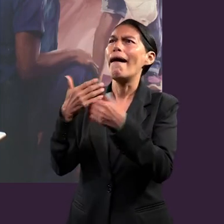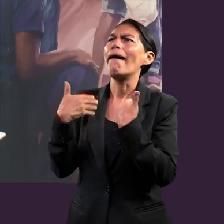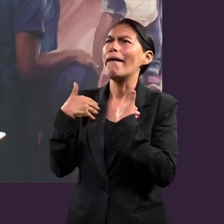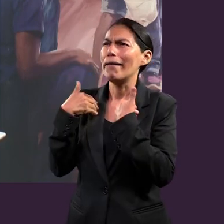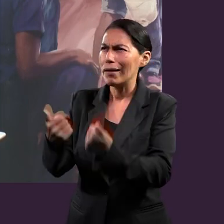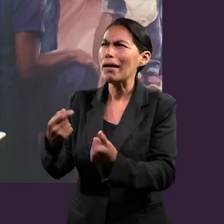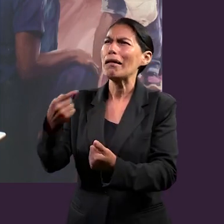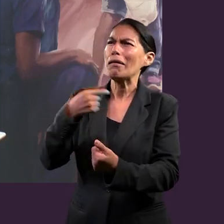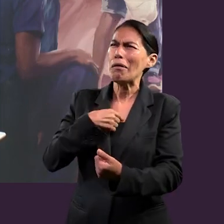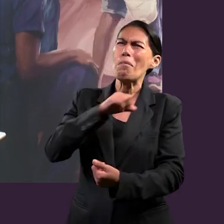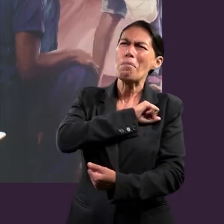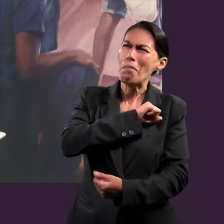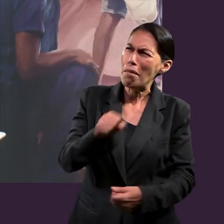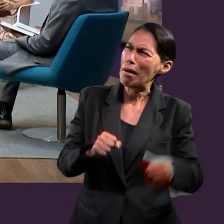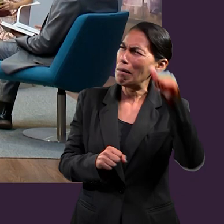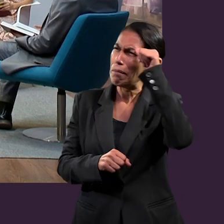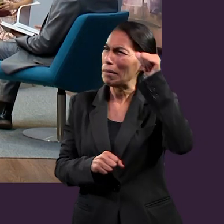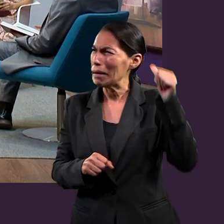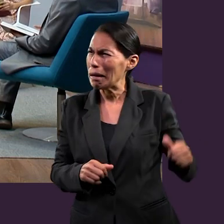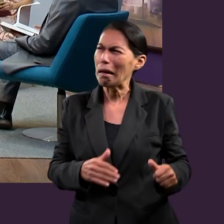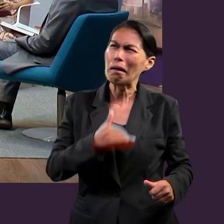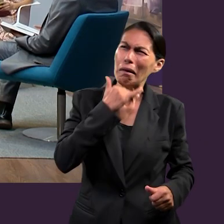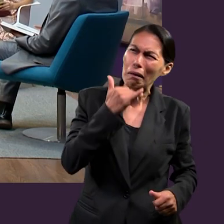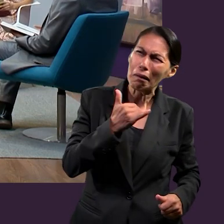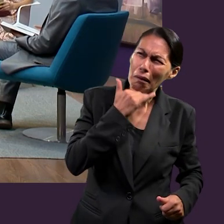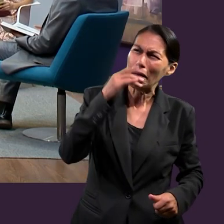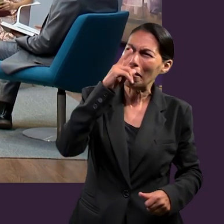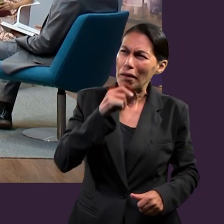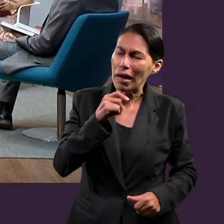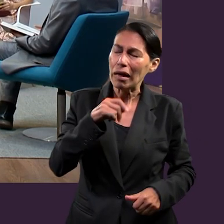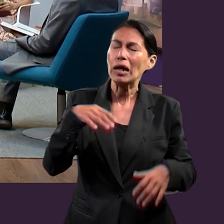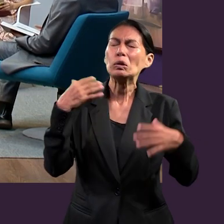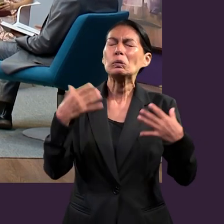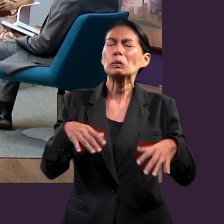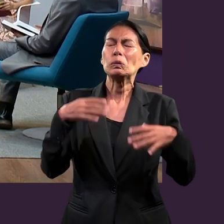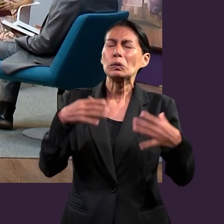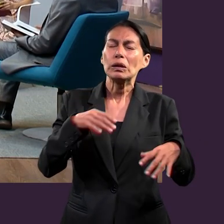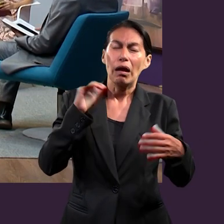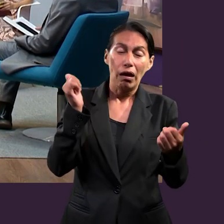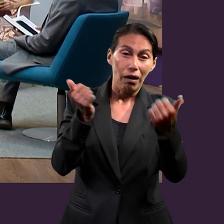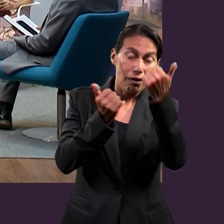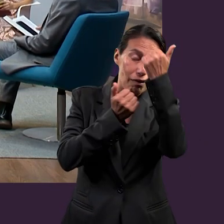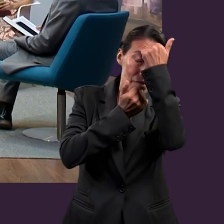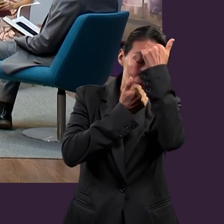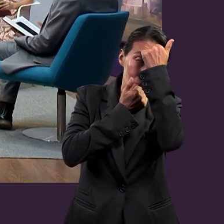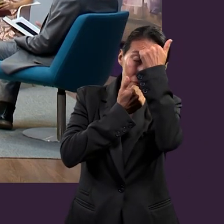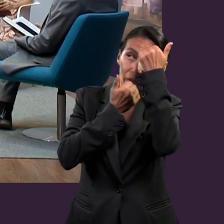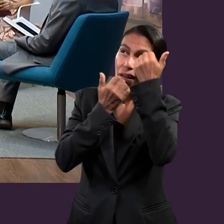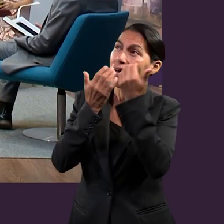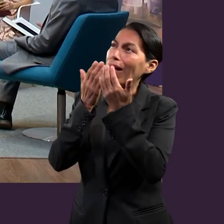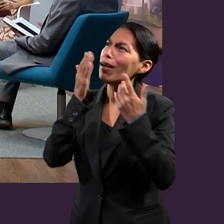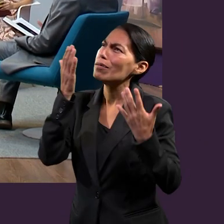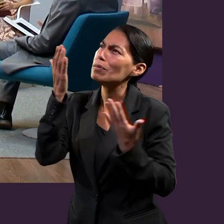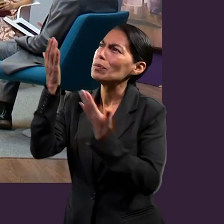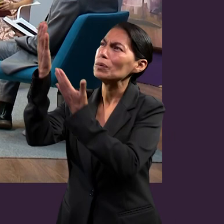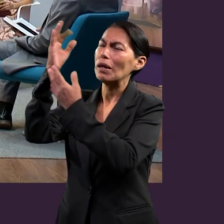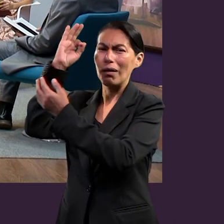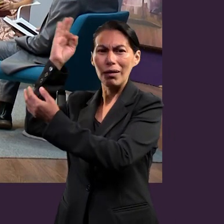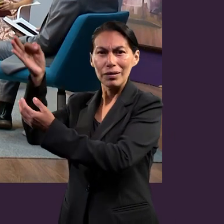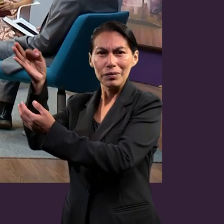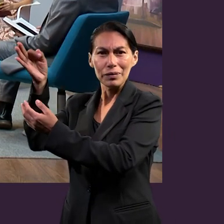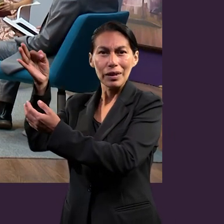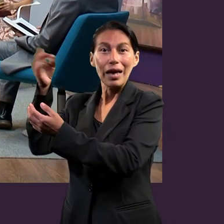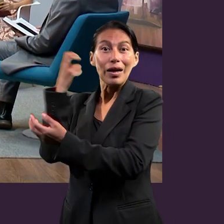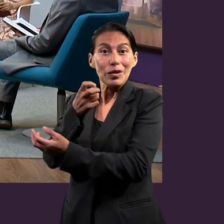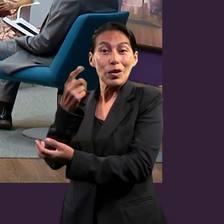ver los errores que están cometiendo. Bueno, yo lo puedo ver de esa manera. Yo creo que es muy grandioso ver que nosotros podemos ser herramientas de Dios al